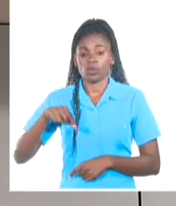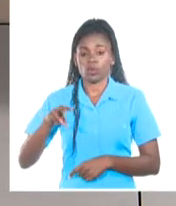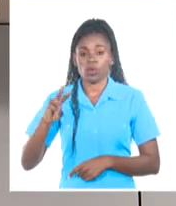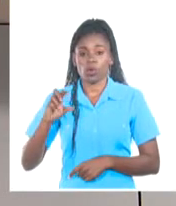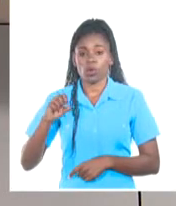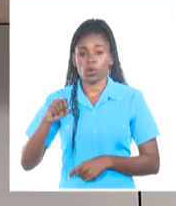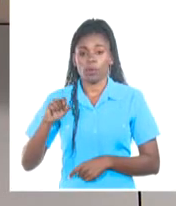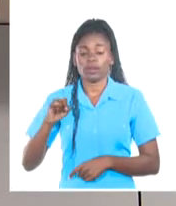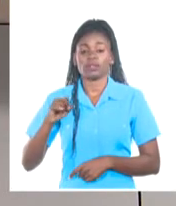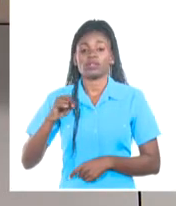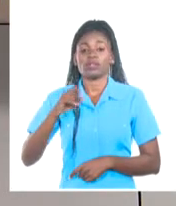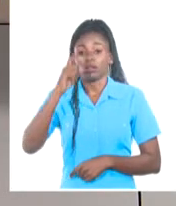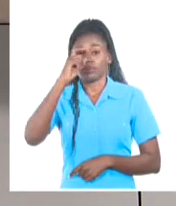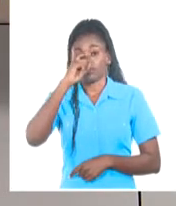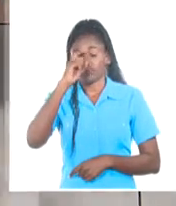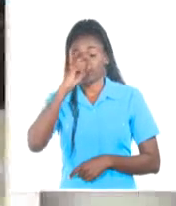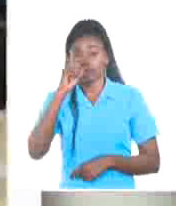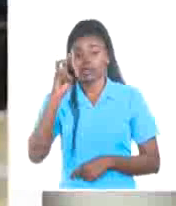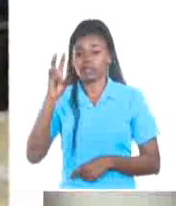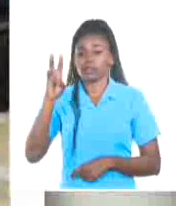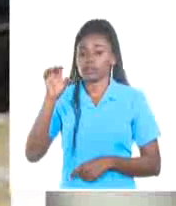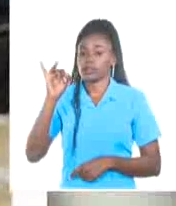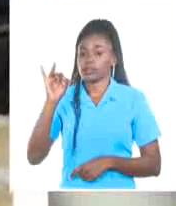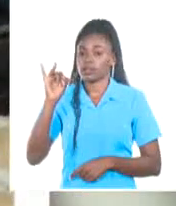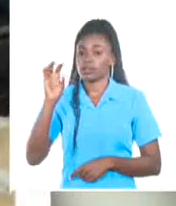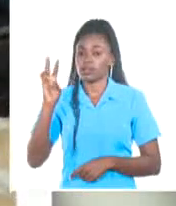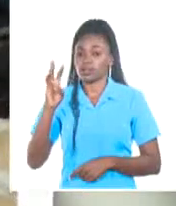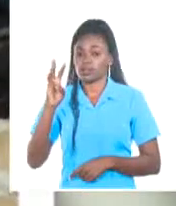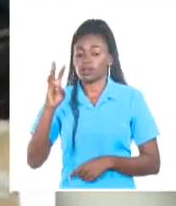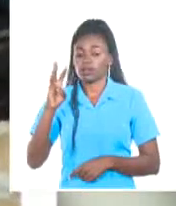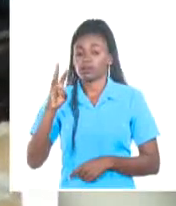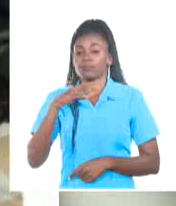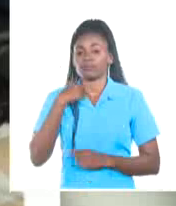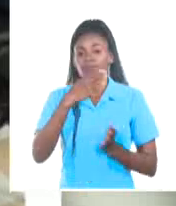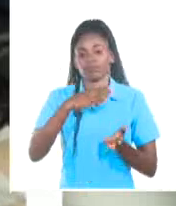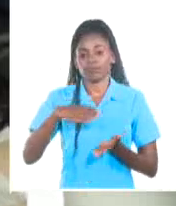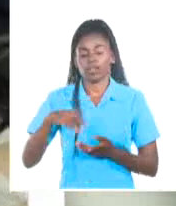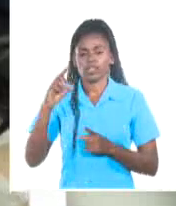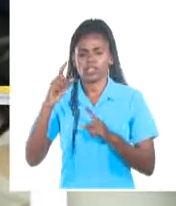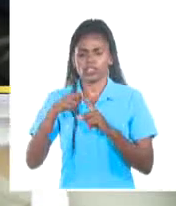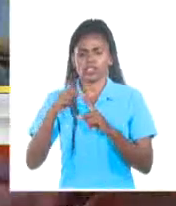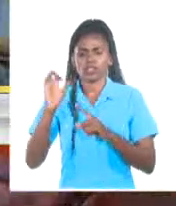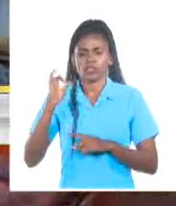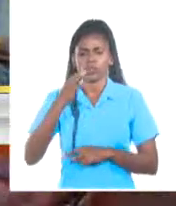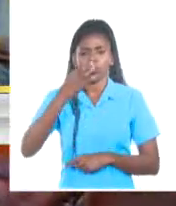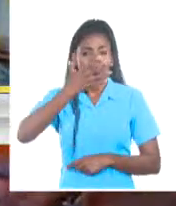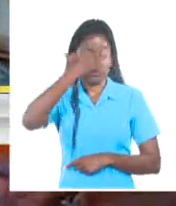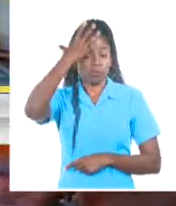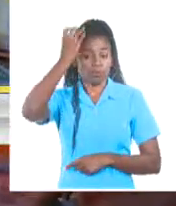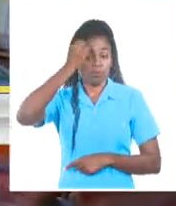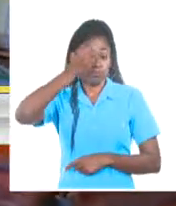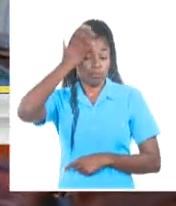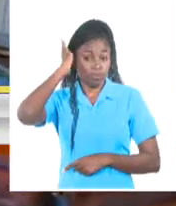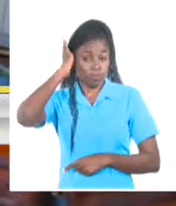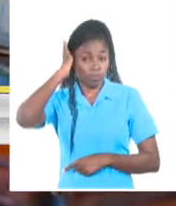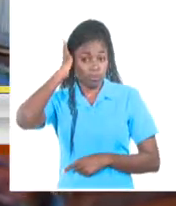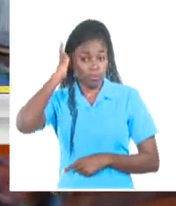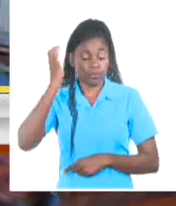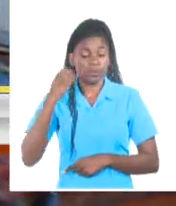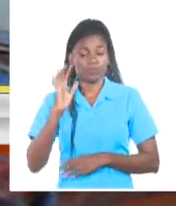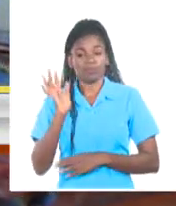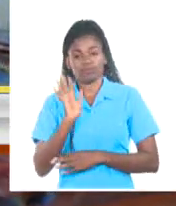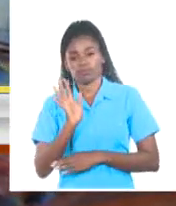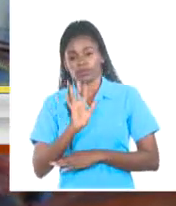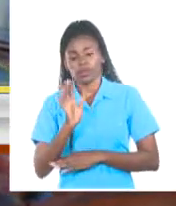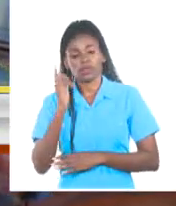73 años. El presidente cubano Miguel Díaz Canel Bermúdez subrayó en Twitter, adió sentido a Jesús Gómez Cairo, estudioso